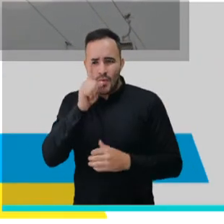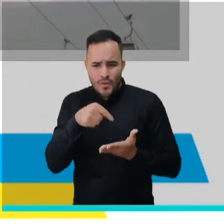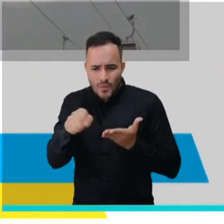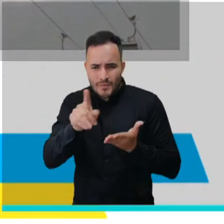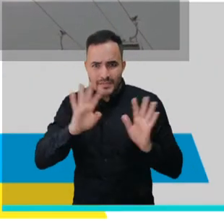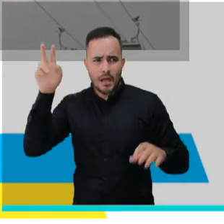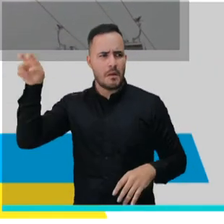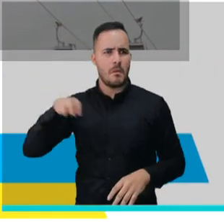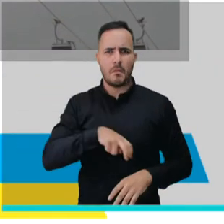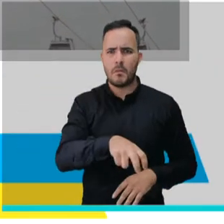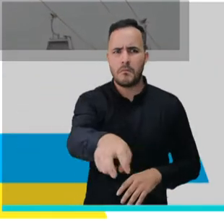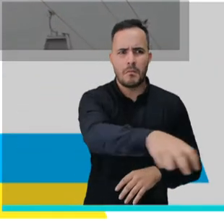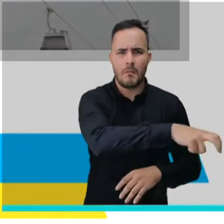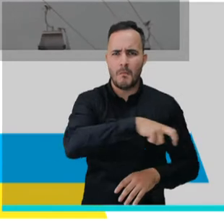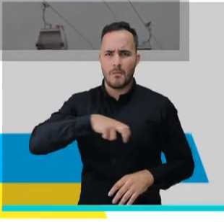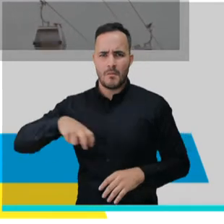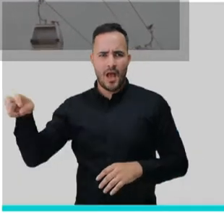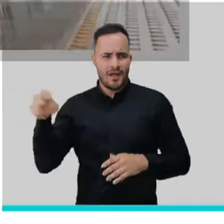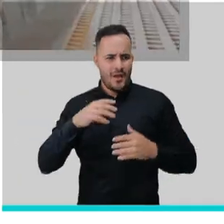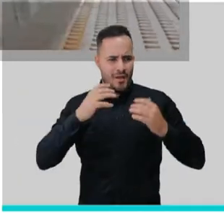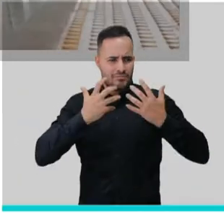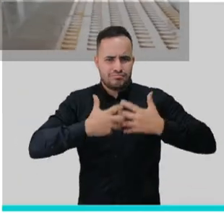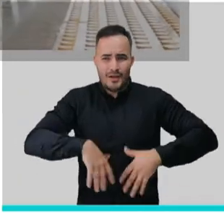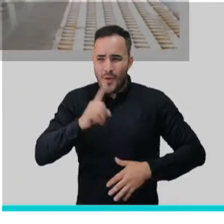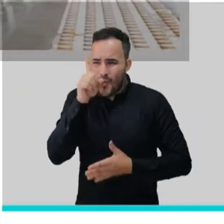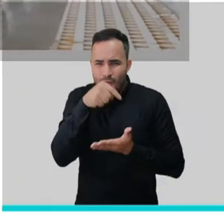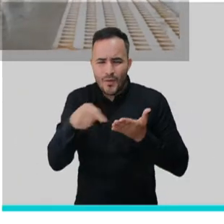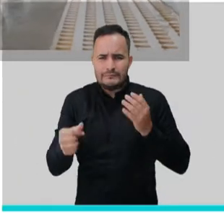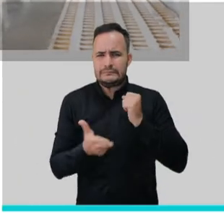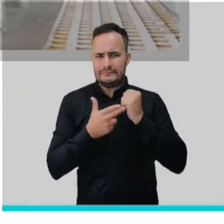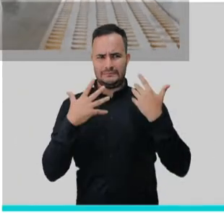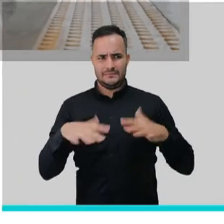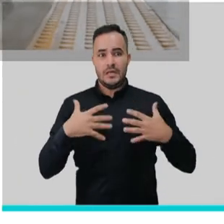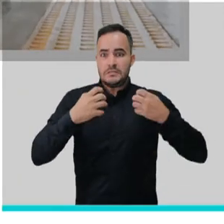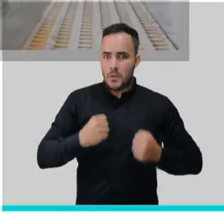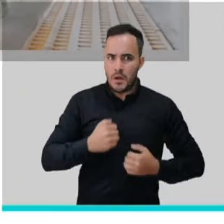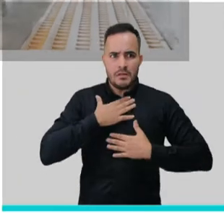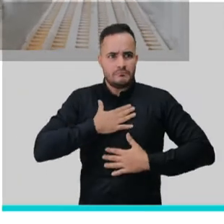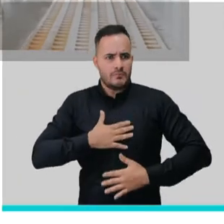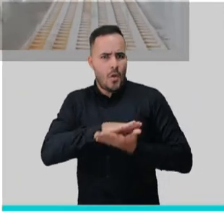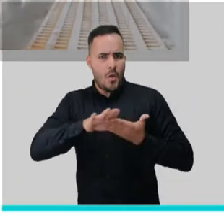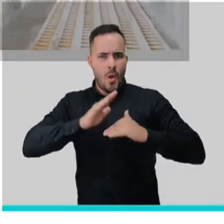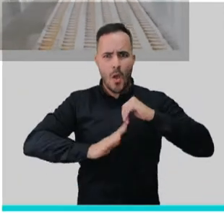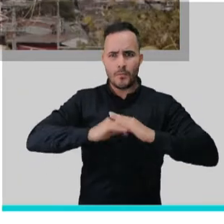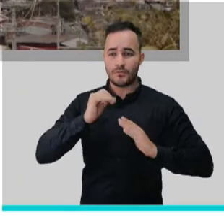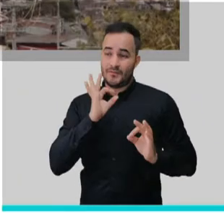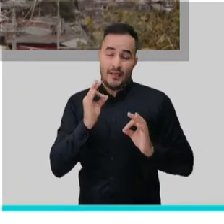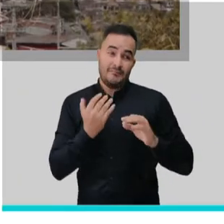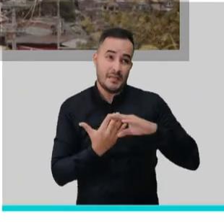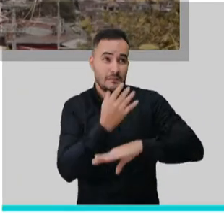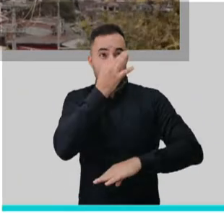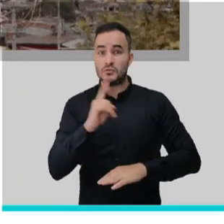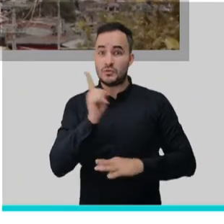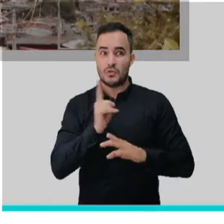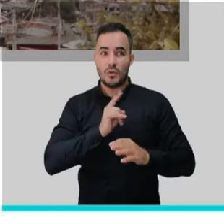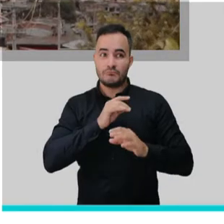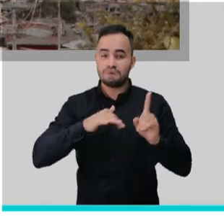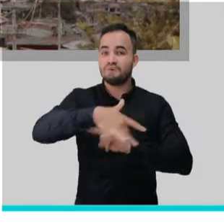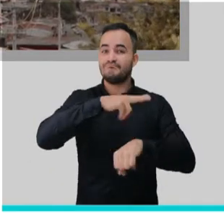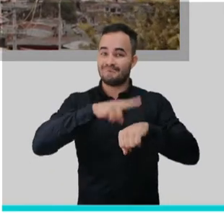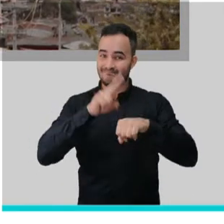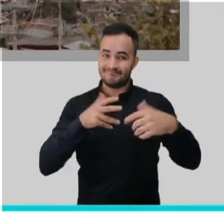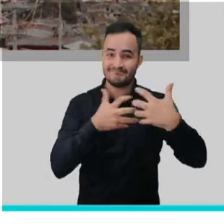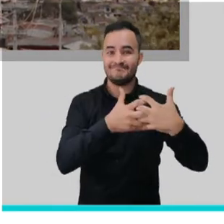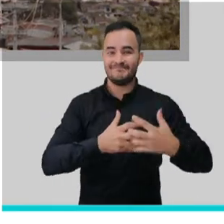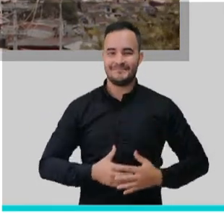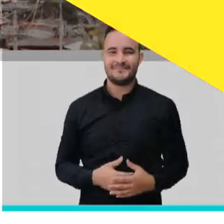solo etiquete te puedas movilizar por toda la ciudad, con mayor comodidad, mayor seguridad, y aparte de eso me encanta que todo esto